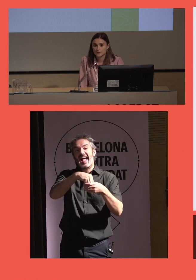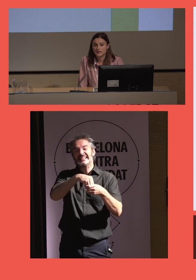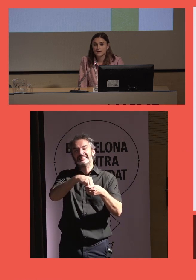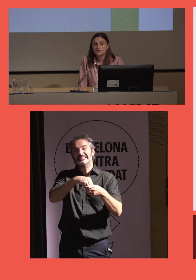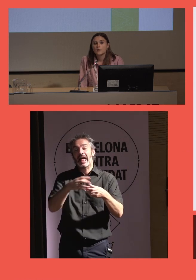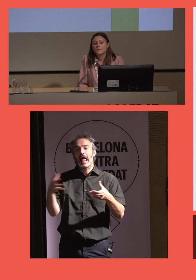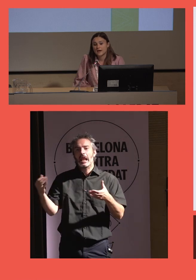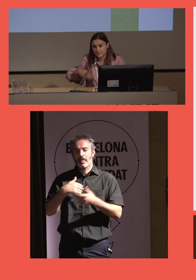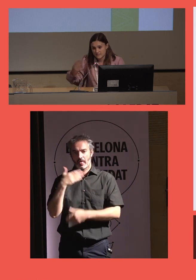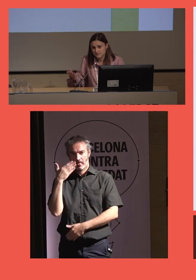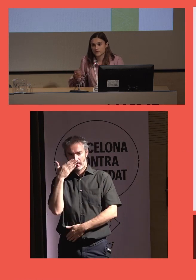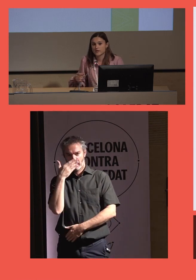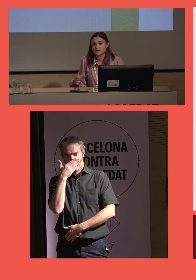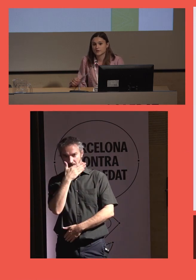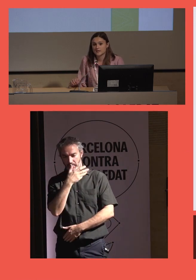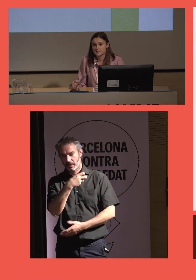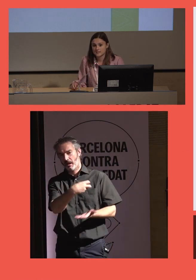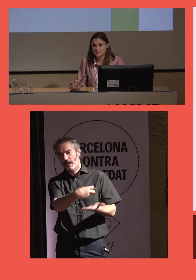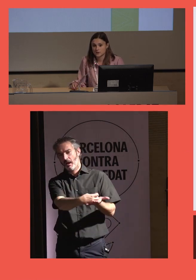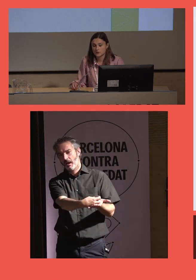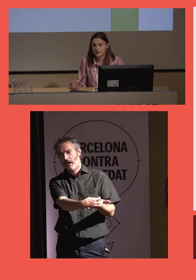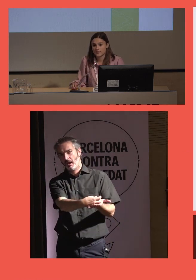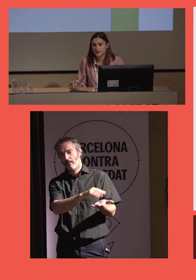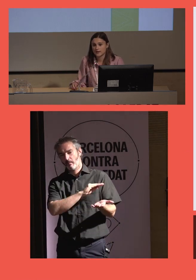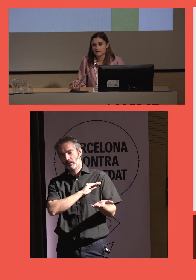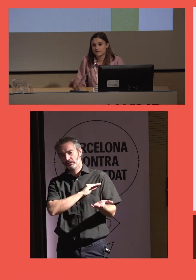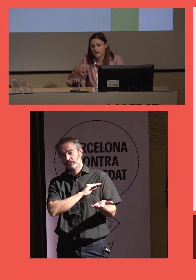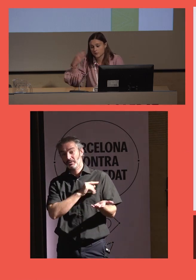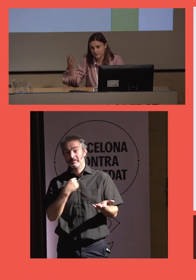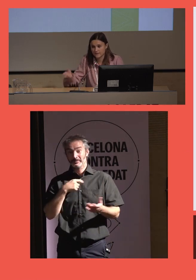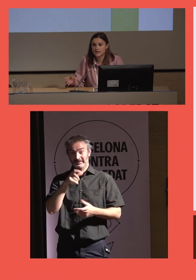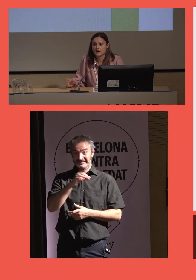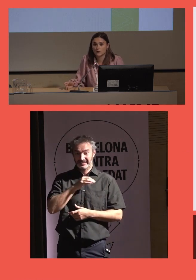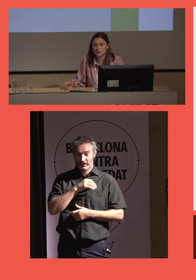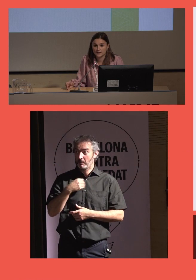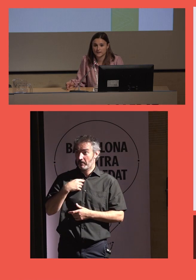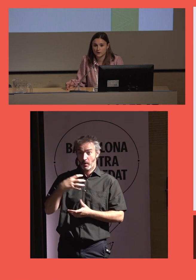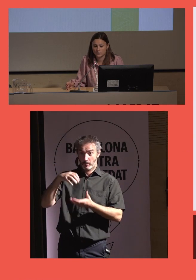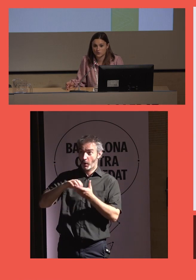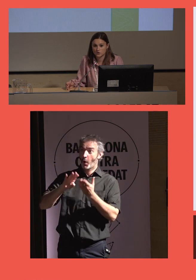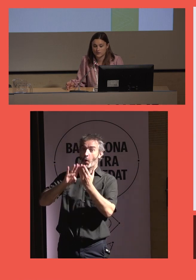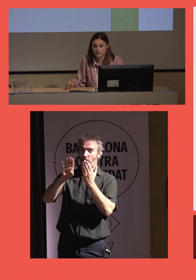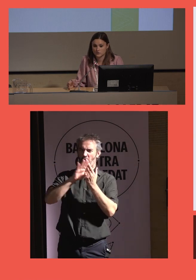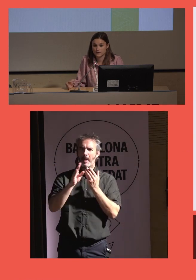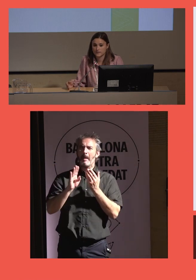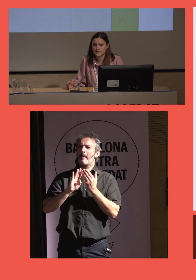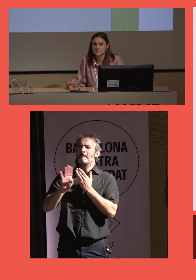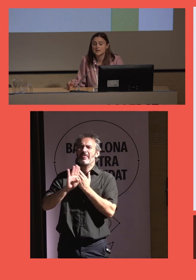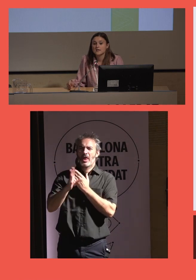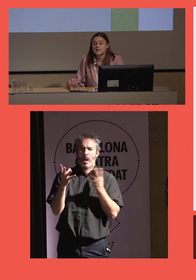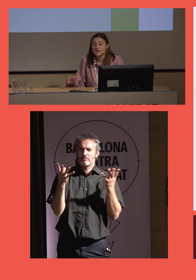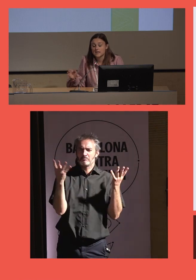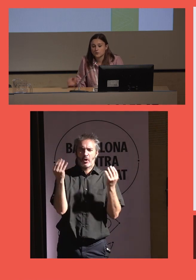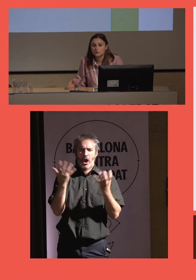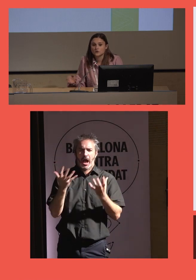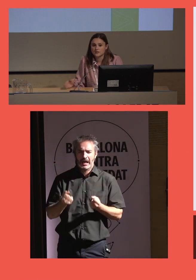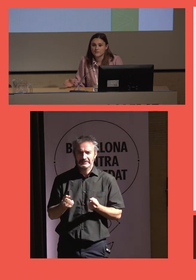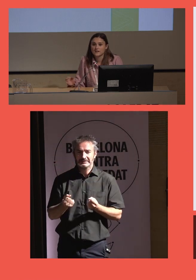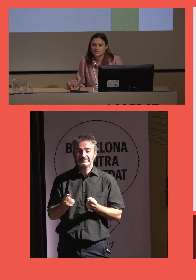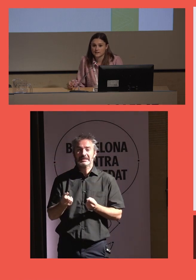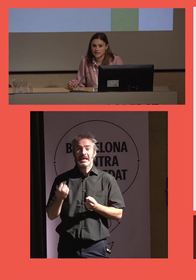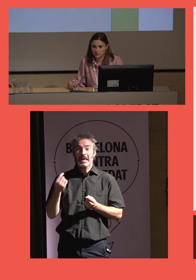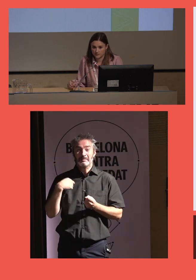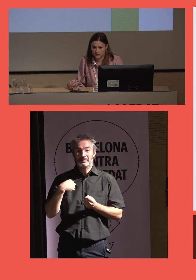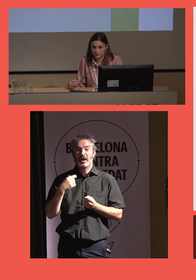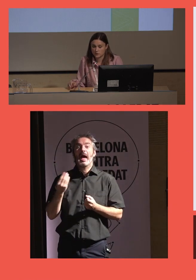se había dado cuenta. Para más información, este señor vivía en una finca comunitaria con muchos vecinos y vecinas e incluso